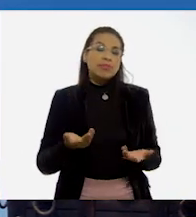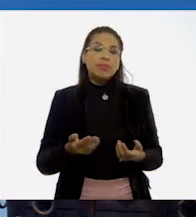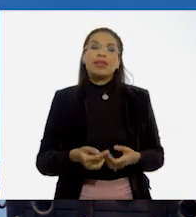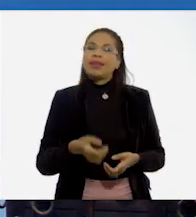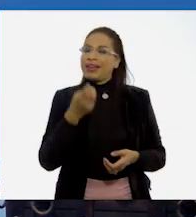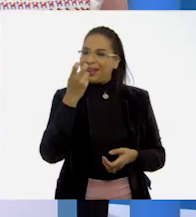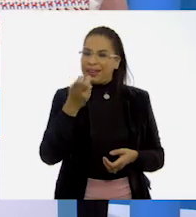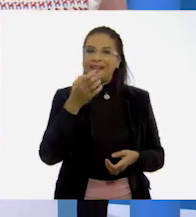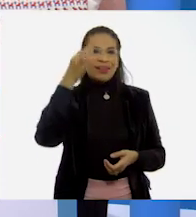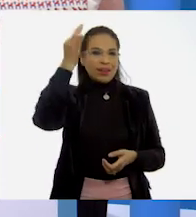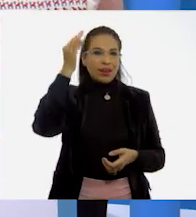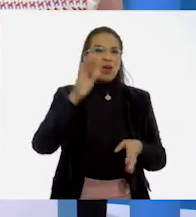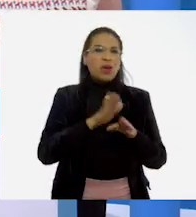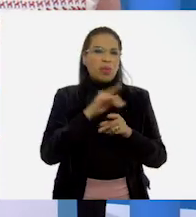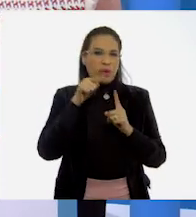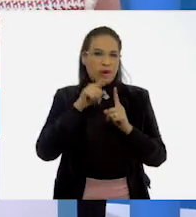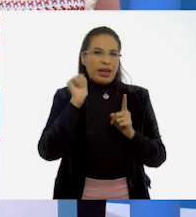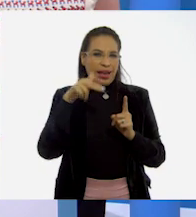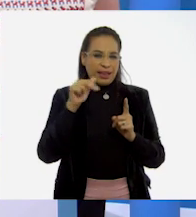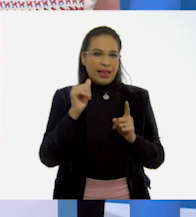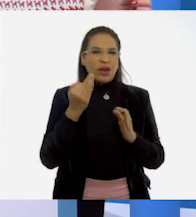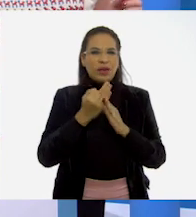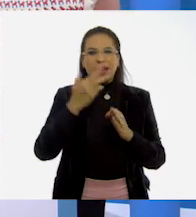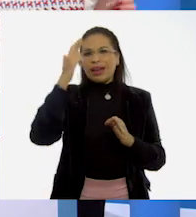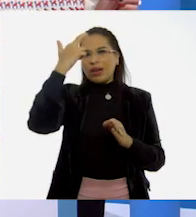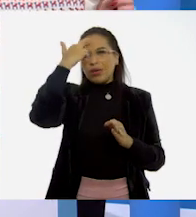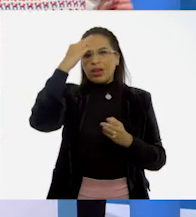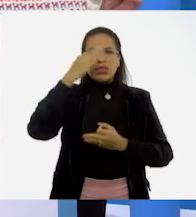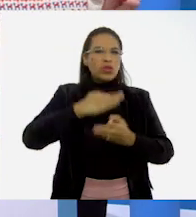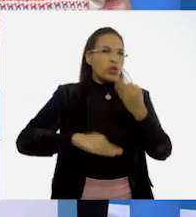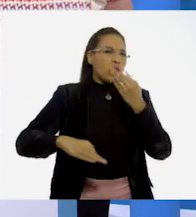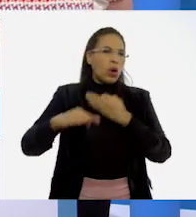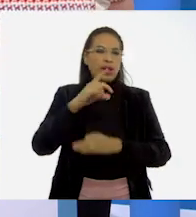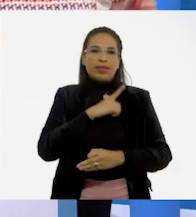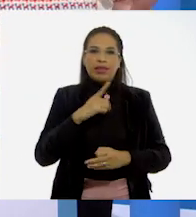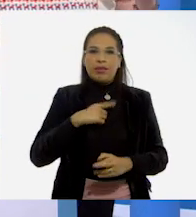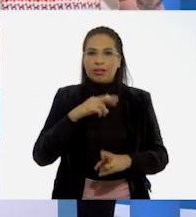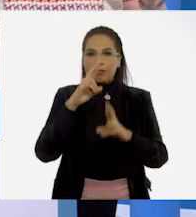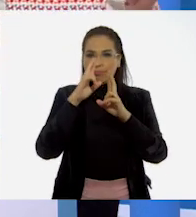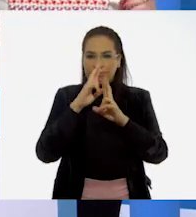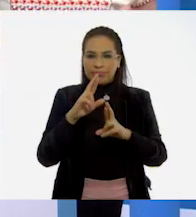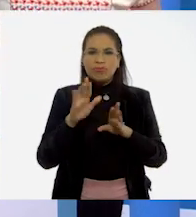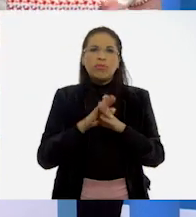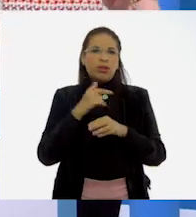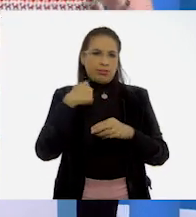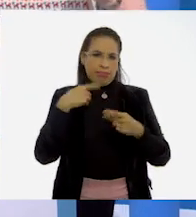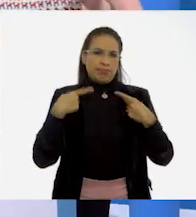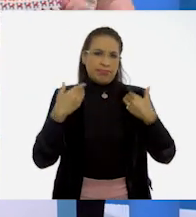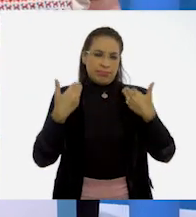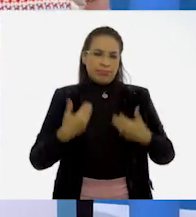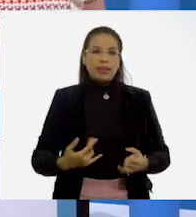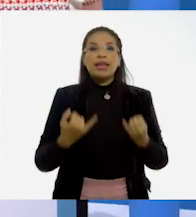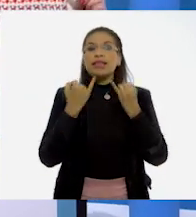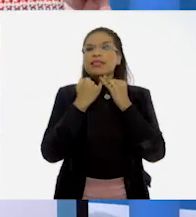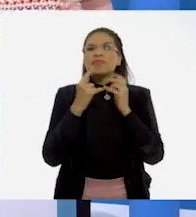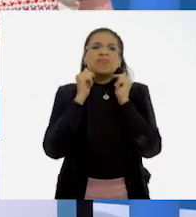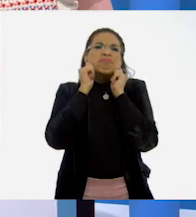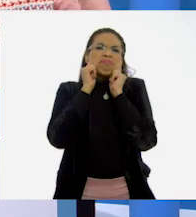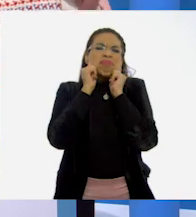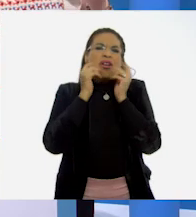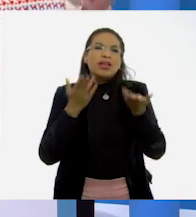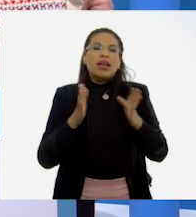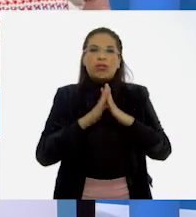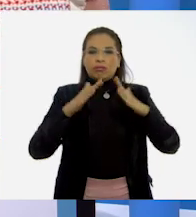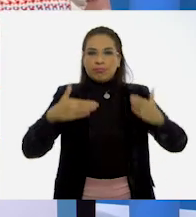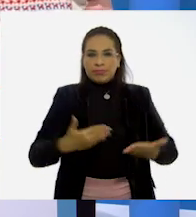Así es, Raúl. Como en el caso de Ana, que nos recuerda que todos debemos ser respetados por lo que somos, independientemente de nuestro